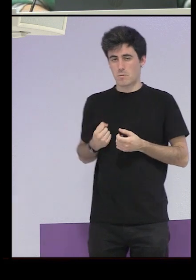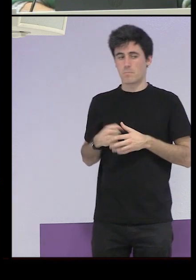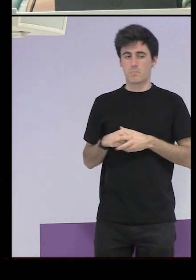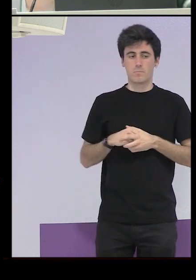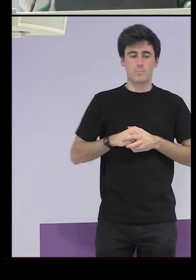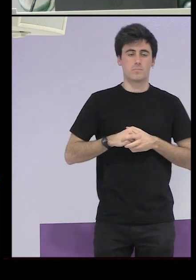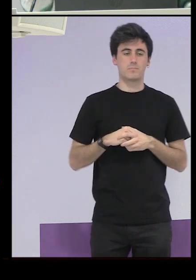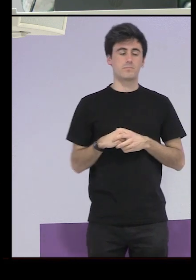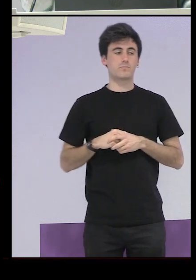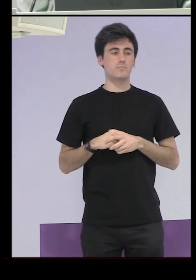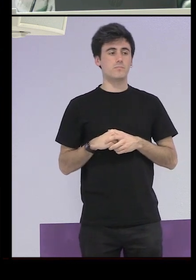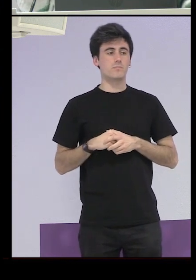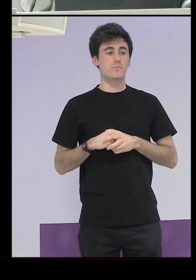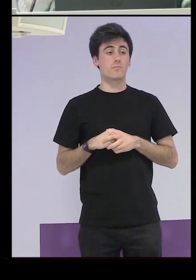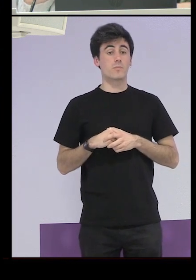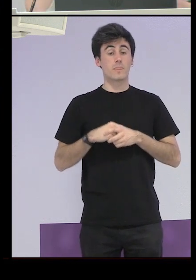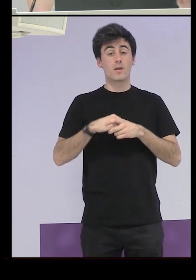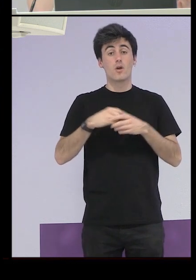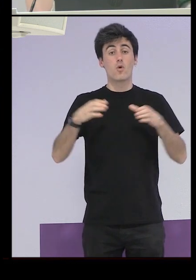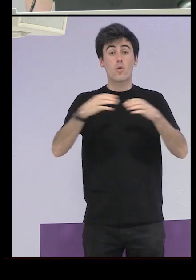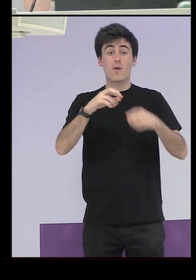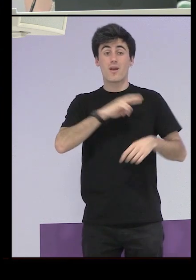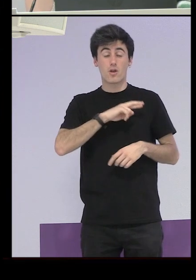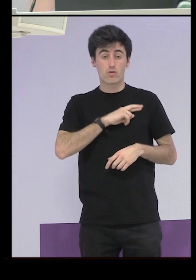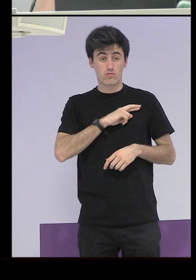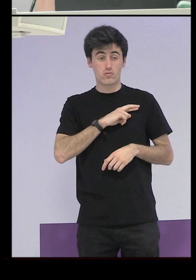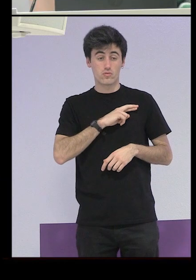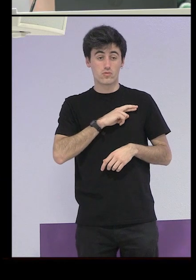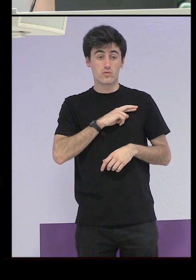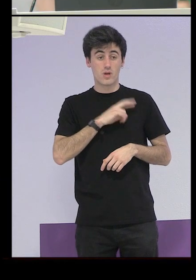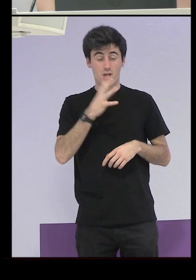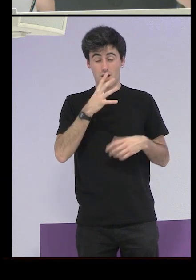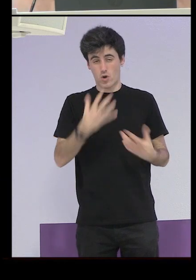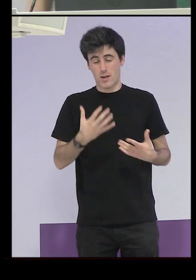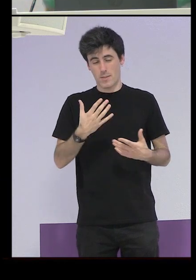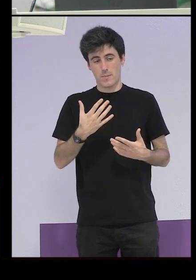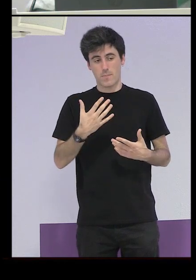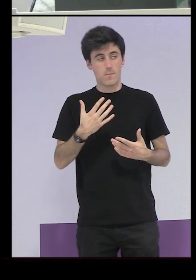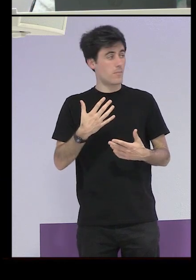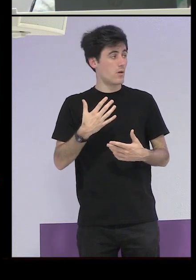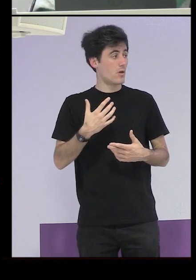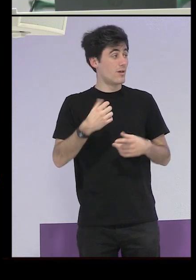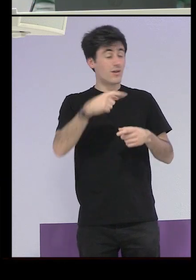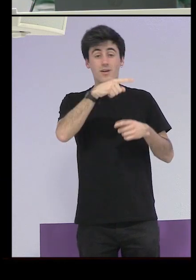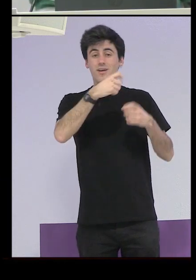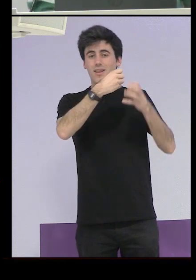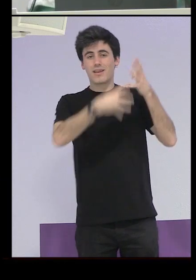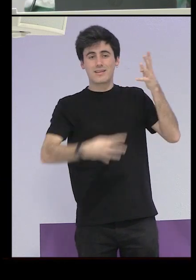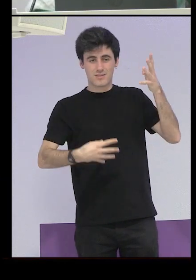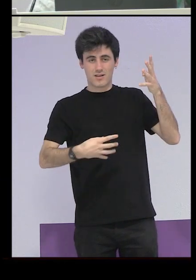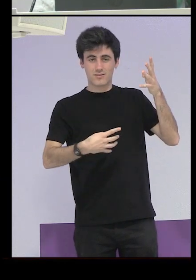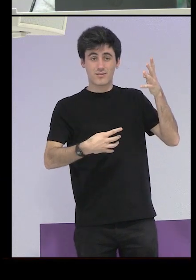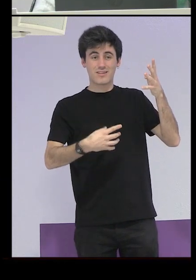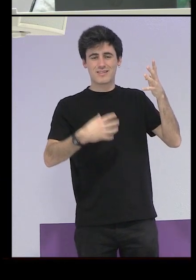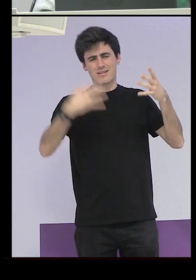las órdenes religiosas que estaban en este ajo habrá más probablemente las que tenemos esto es una lista de algunas de ellas pero fueron